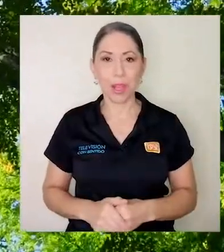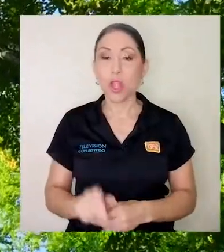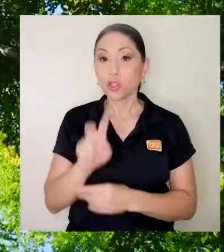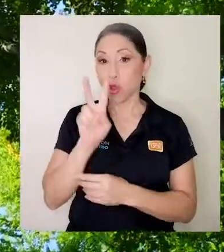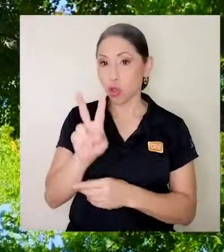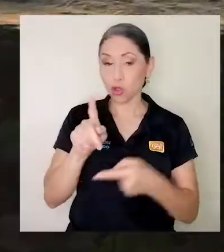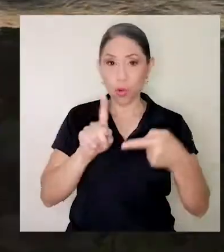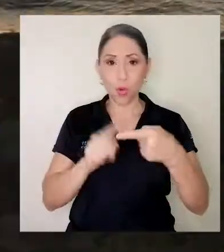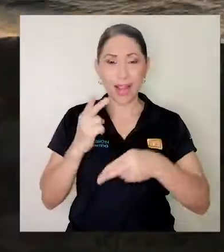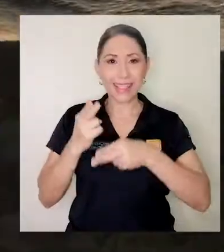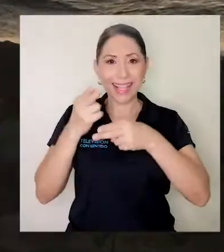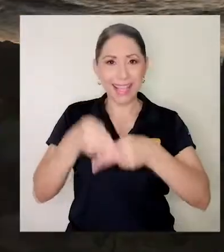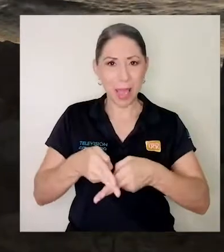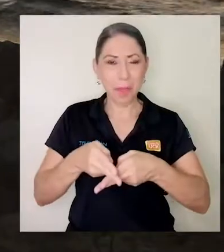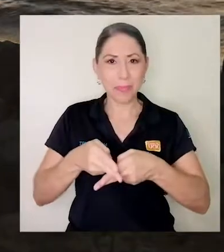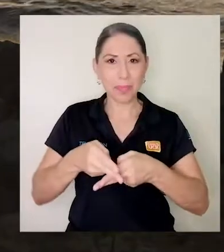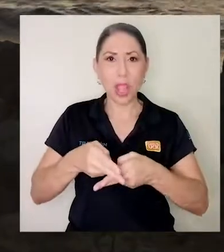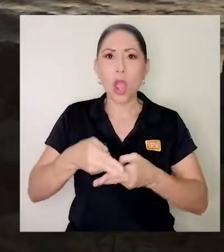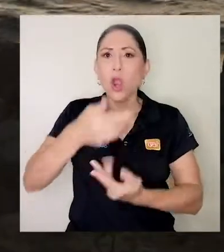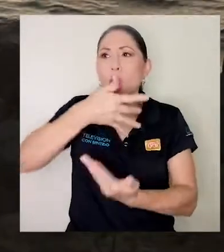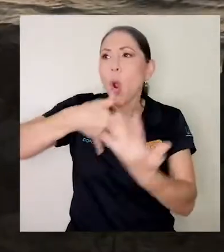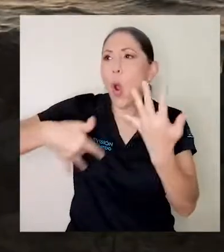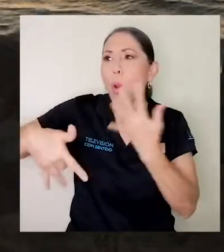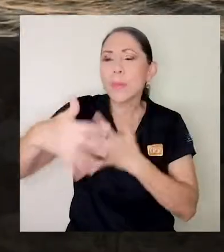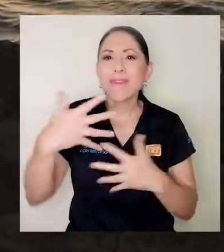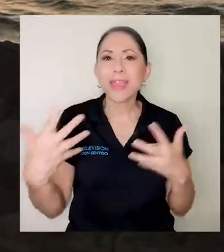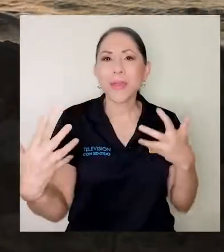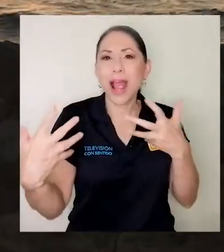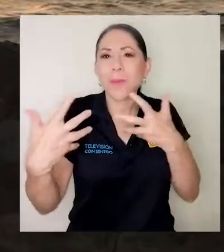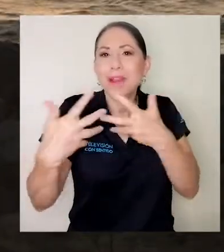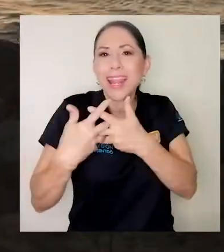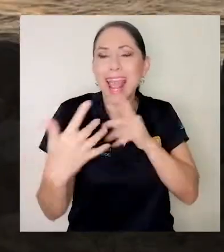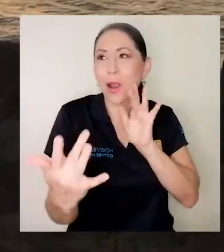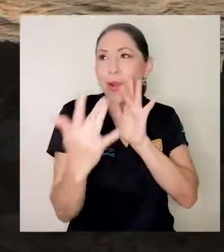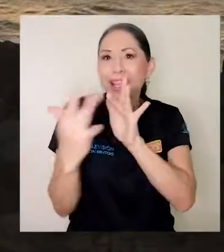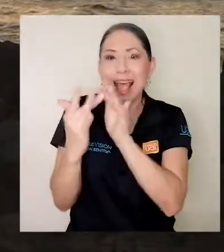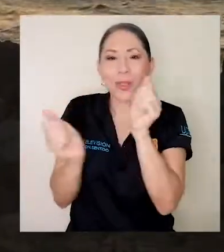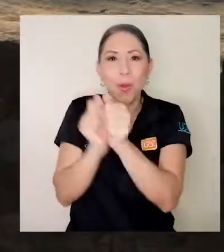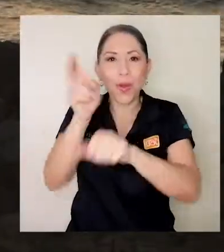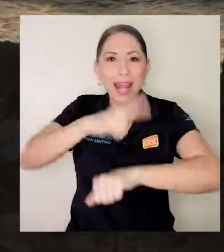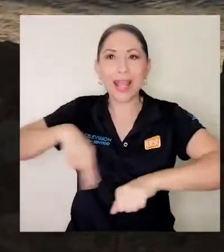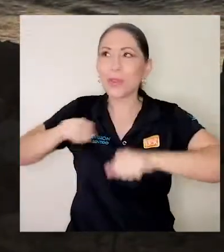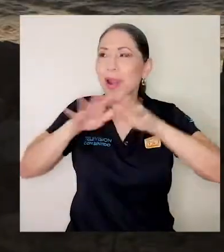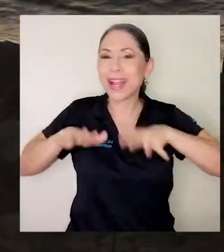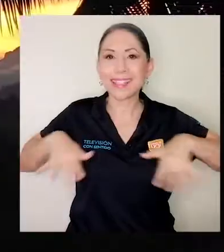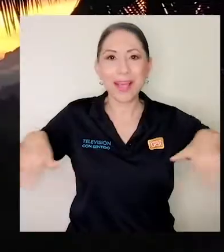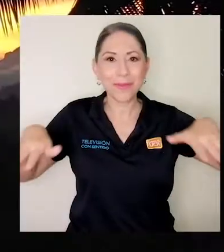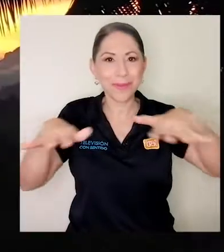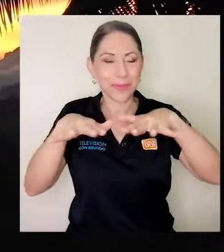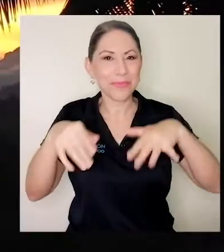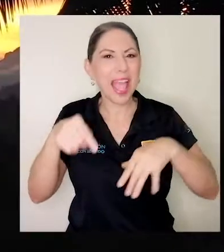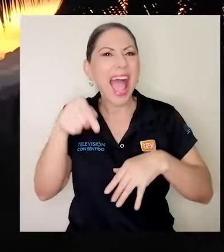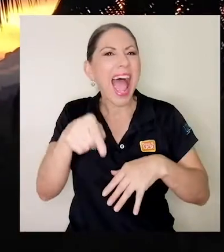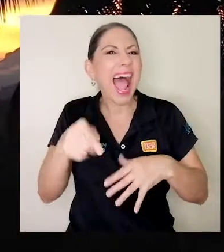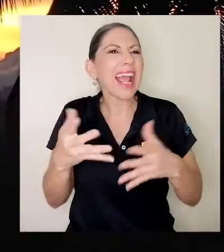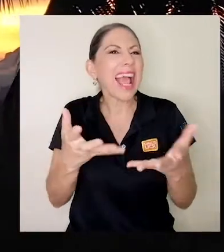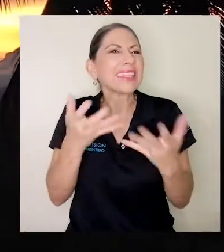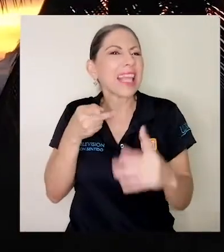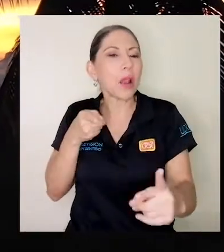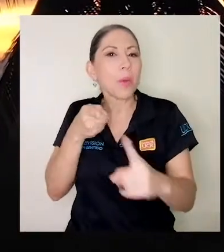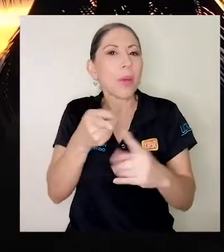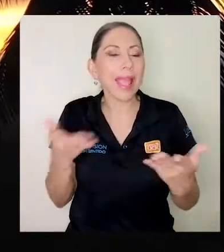Son dos, una que se llama conviviendo en armonía, conectando con la naturaleza de mi entorno. Acá lo que